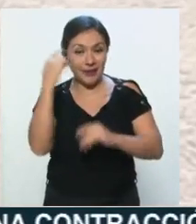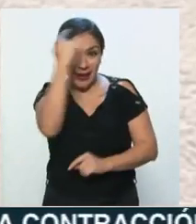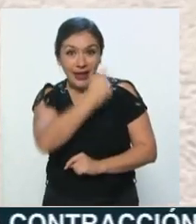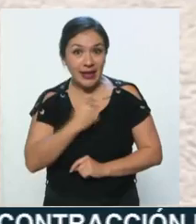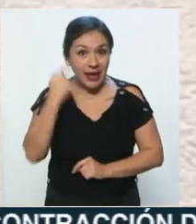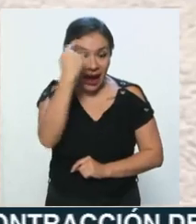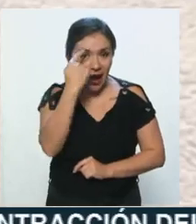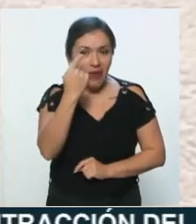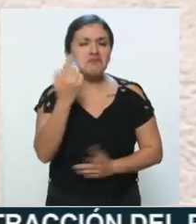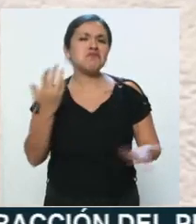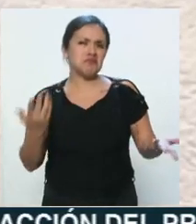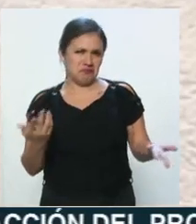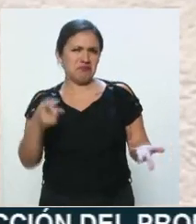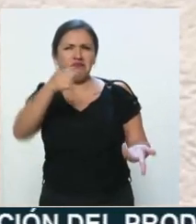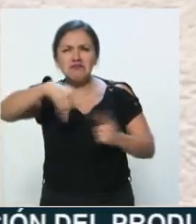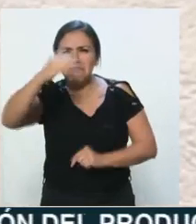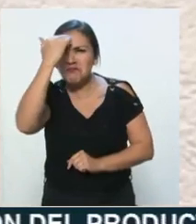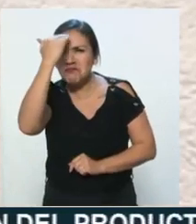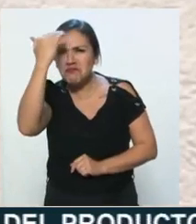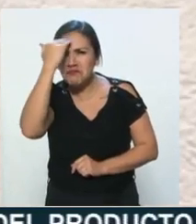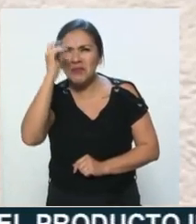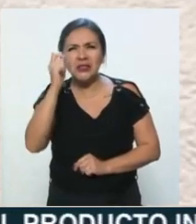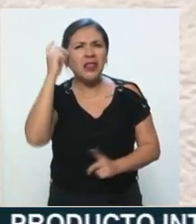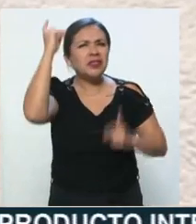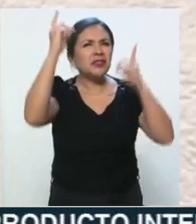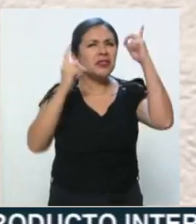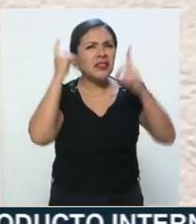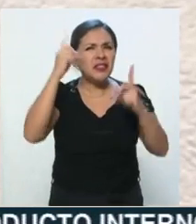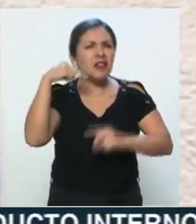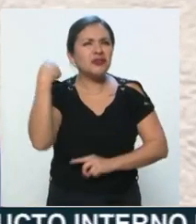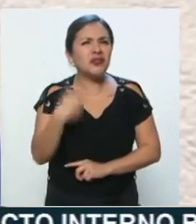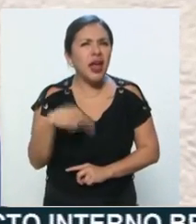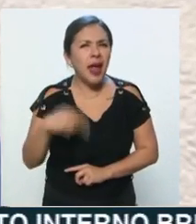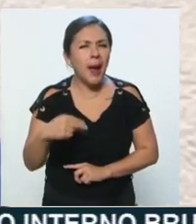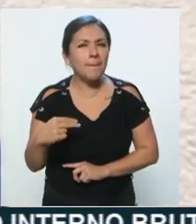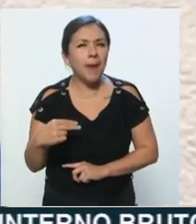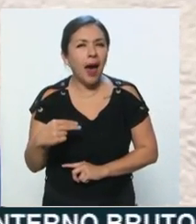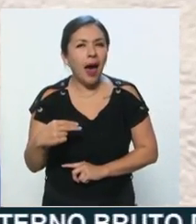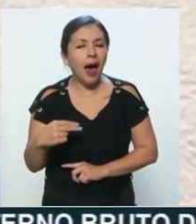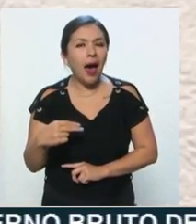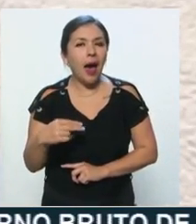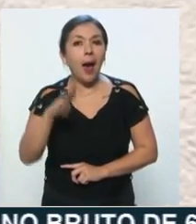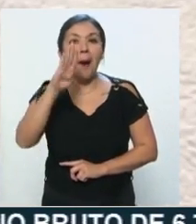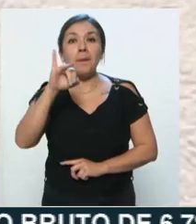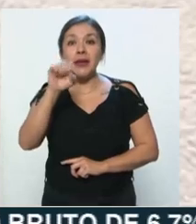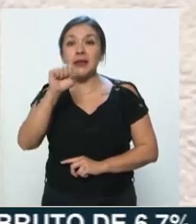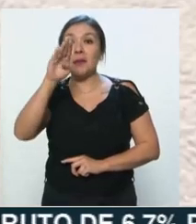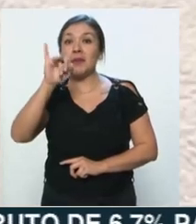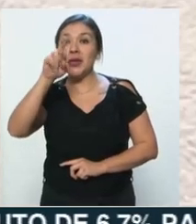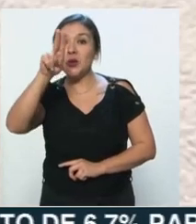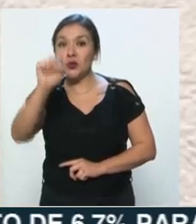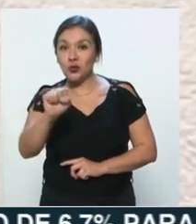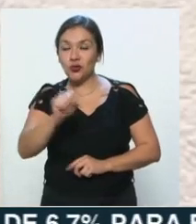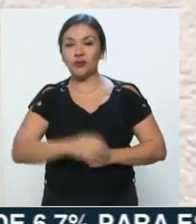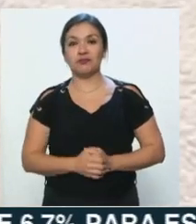O mejor conocido por su diseño como el... el bisvirus. No, ¿qué les parece